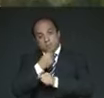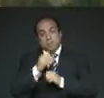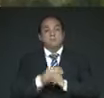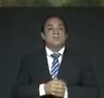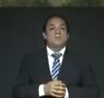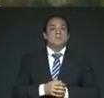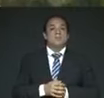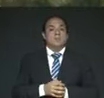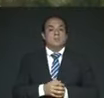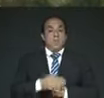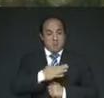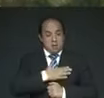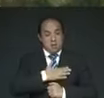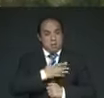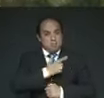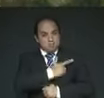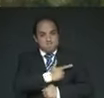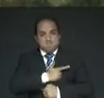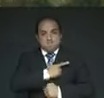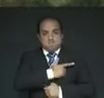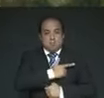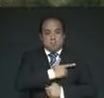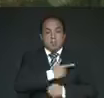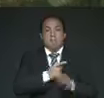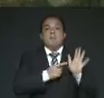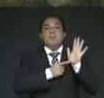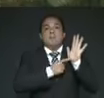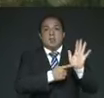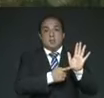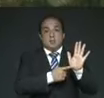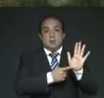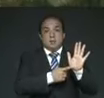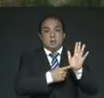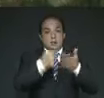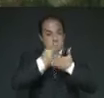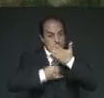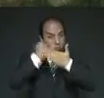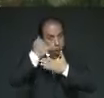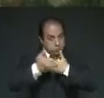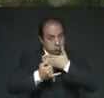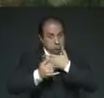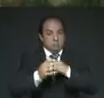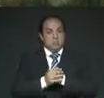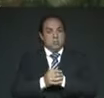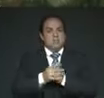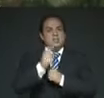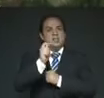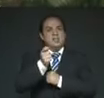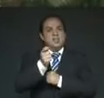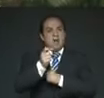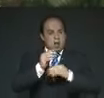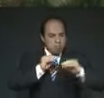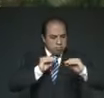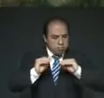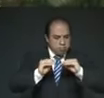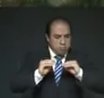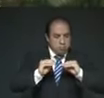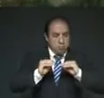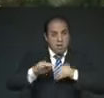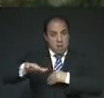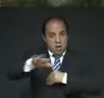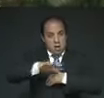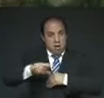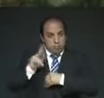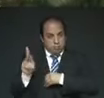Es para mí un gran gusto poder presentar este gran proyecto, que es un proyecto de movilidad, de espacio